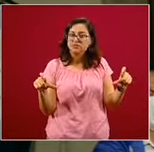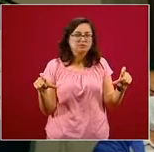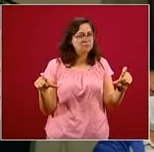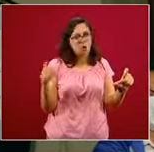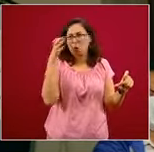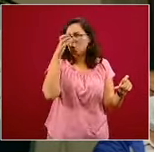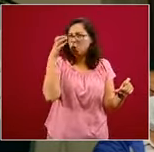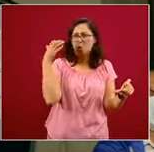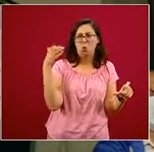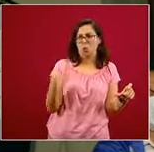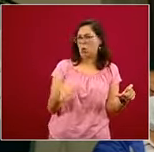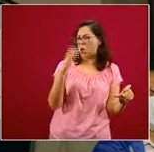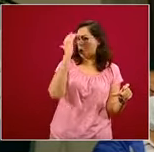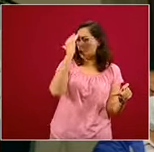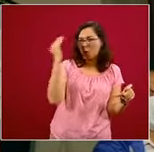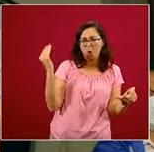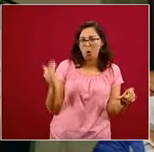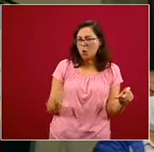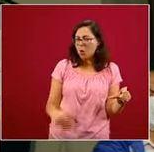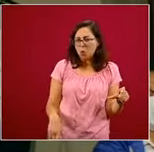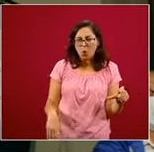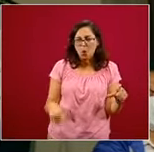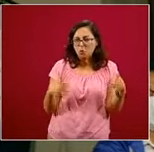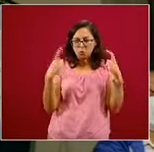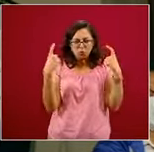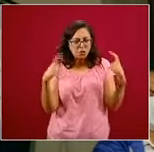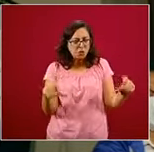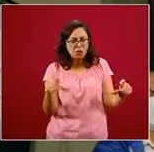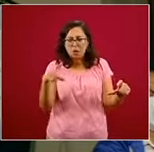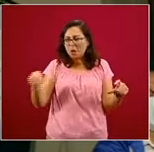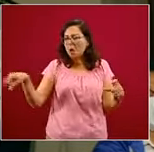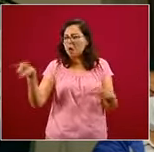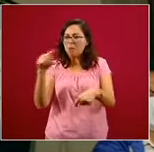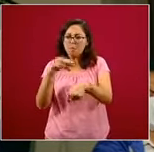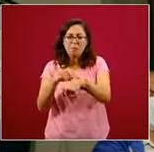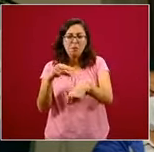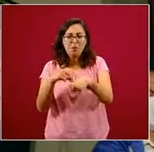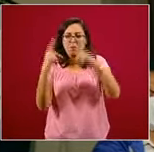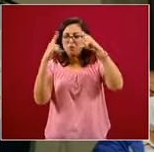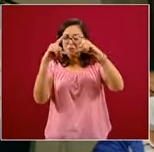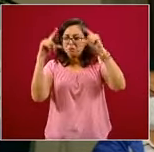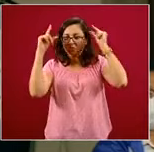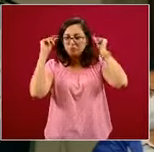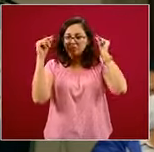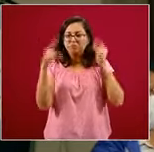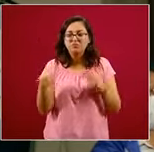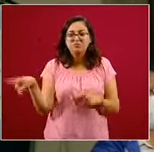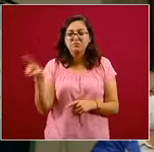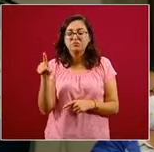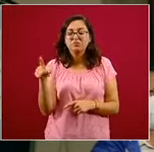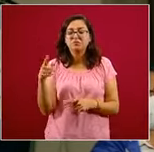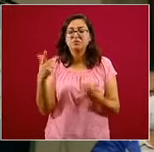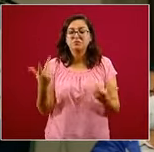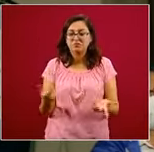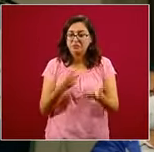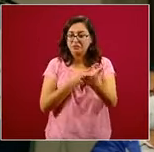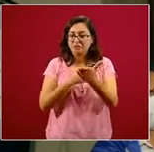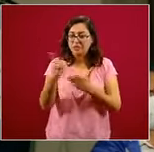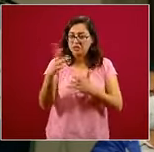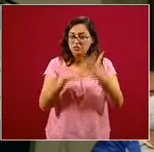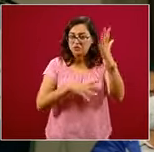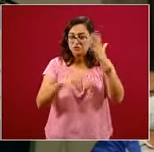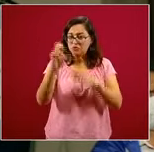cruel, a los médicos y a las enfermeras se les obligaba a renunciar a sus derechos